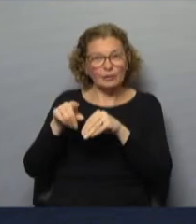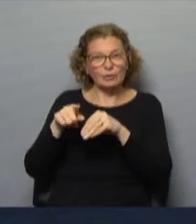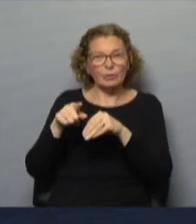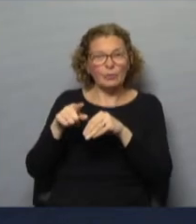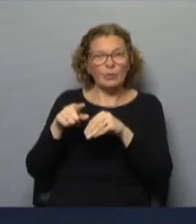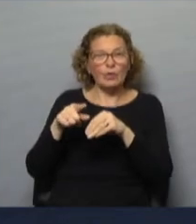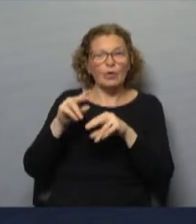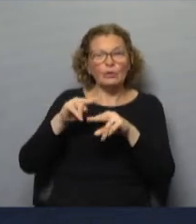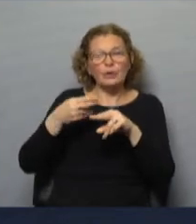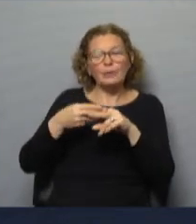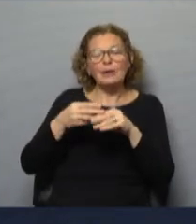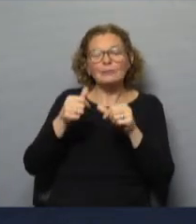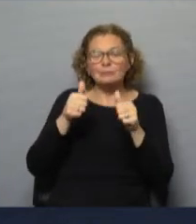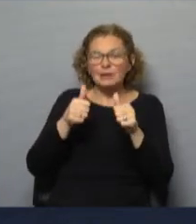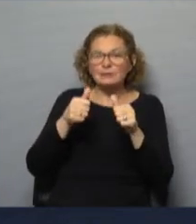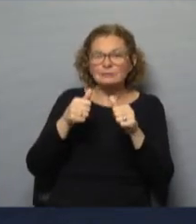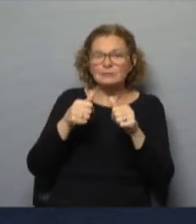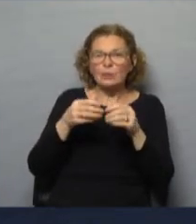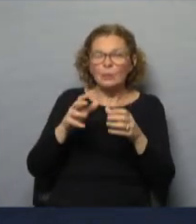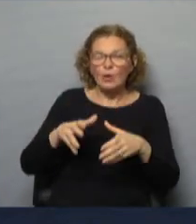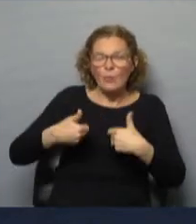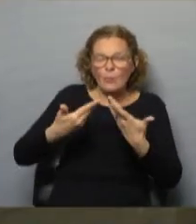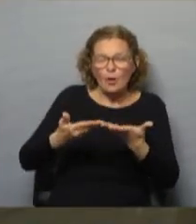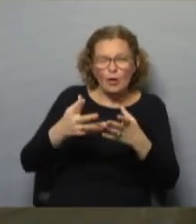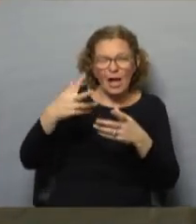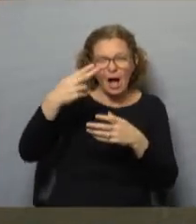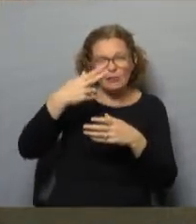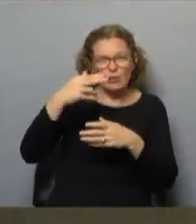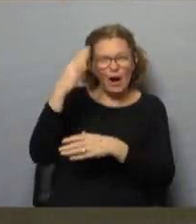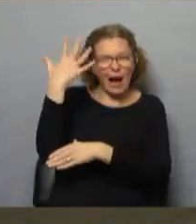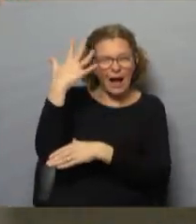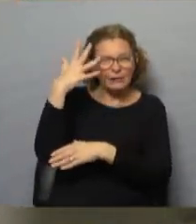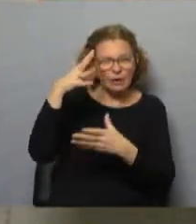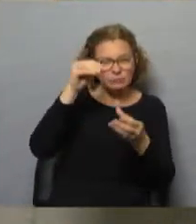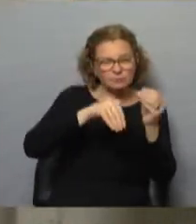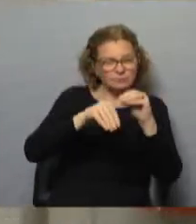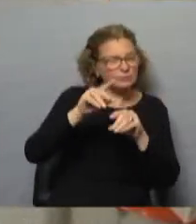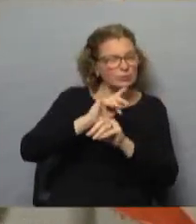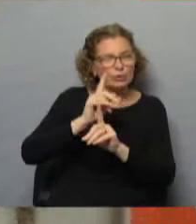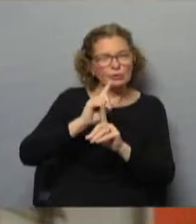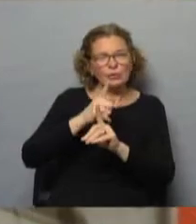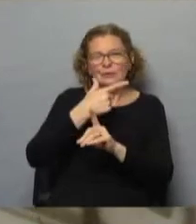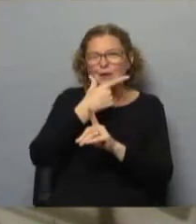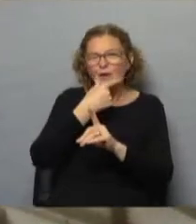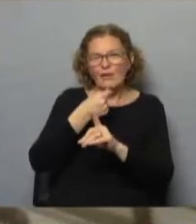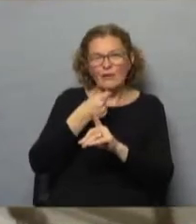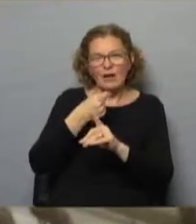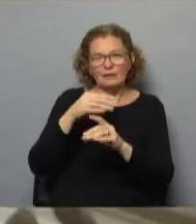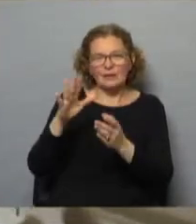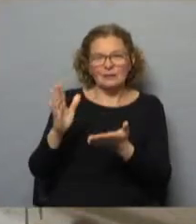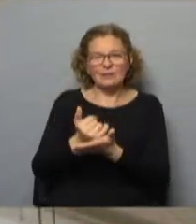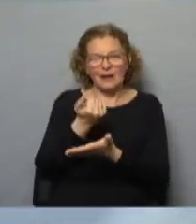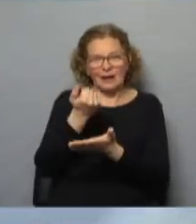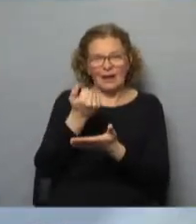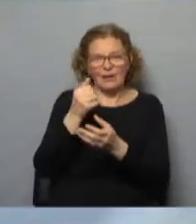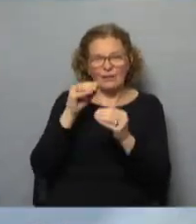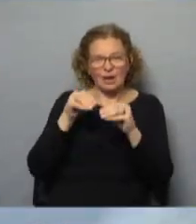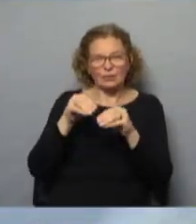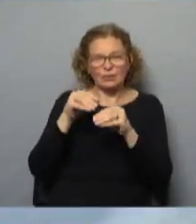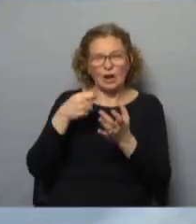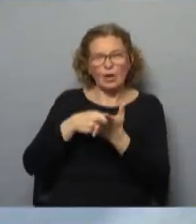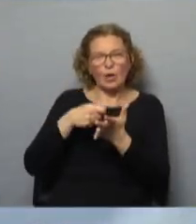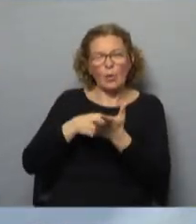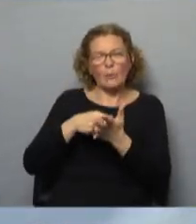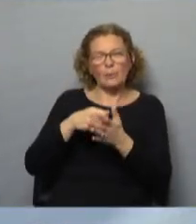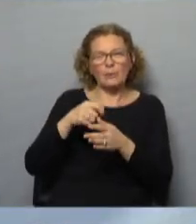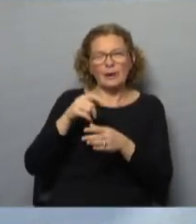utilizados de manera incorrecta para poner escombro o podas, ni tampoco sean de fácil extracción de residuos. Es una compra que haríamos este año